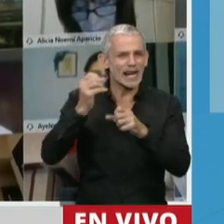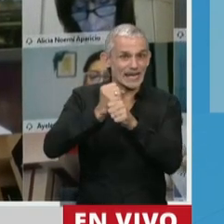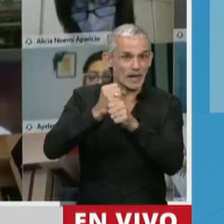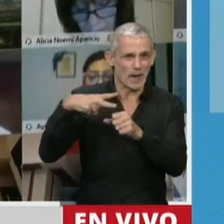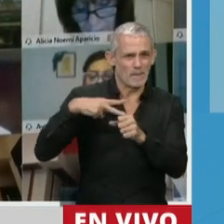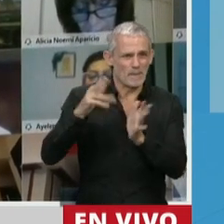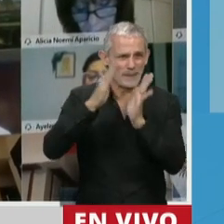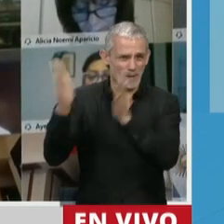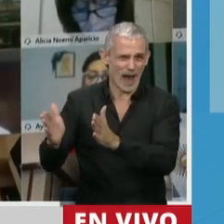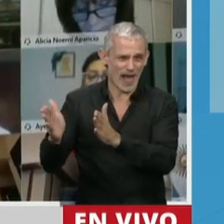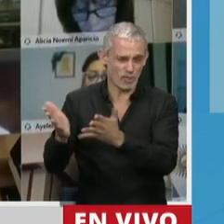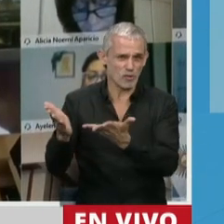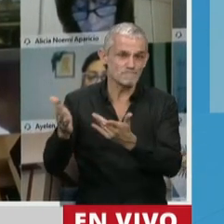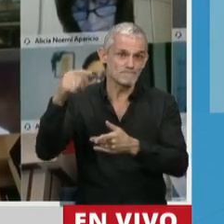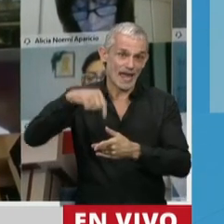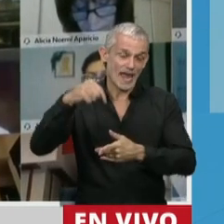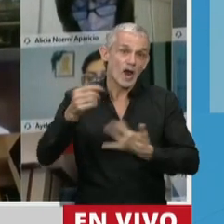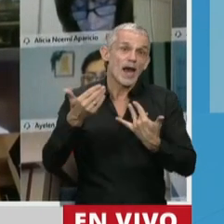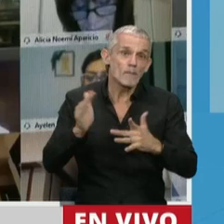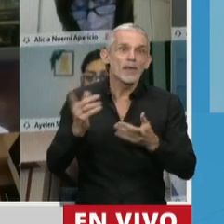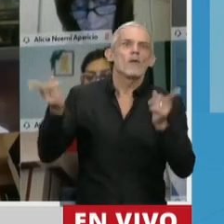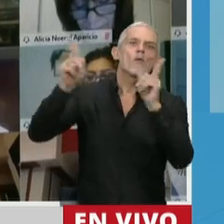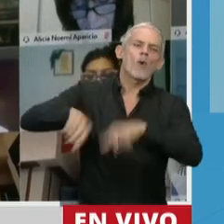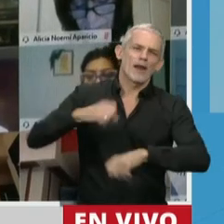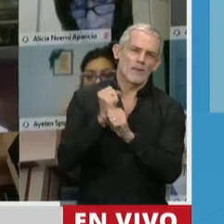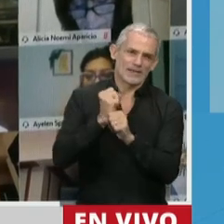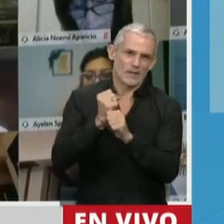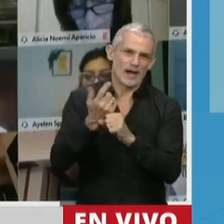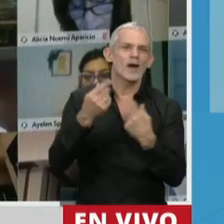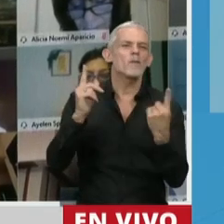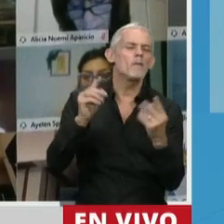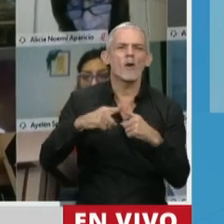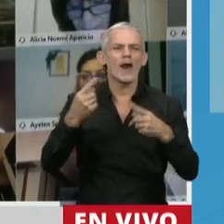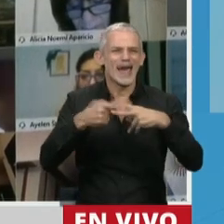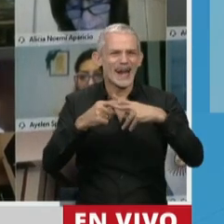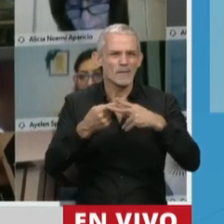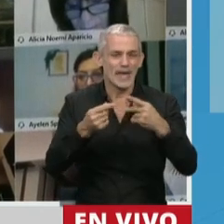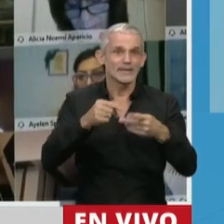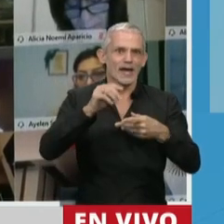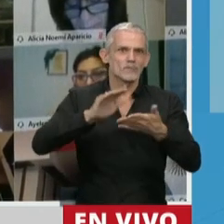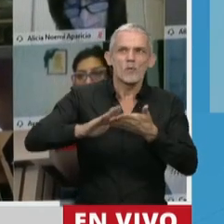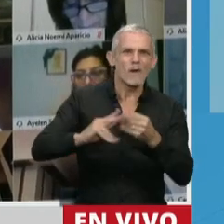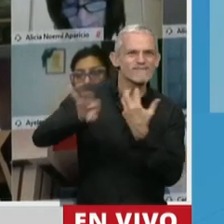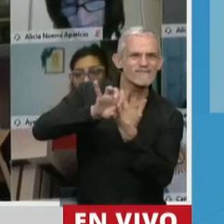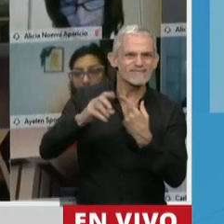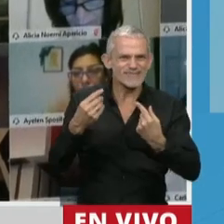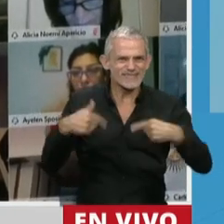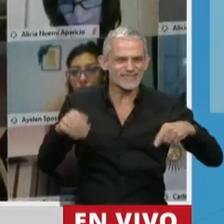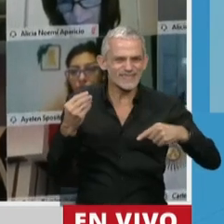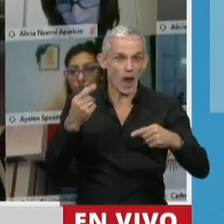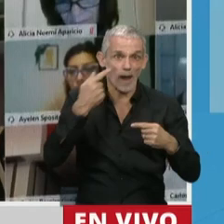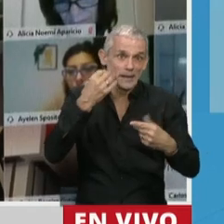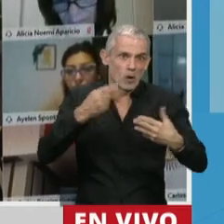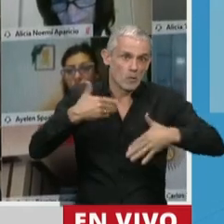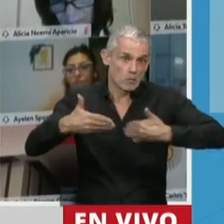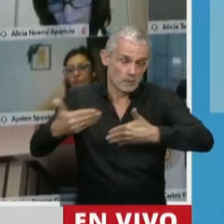el ámbito privado y que ahora pueden retomar las actividades a partir de estas herramientas novedosas, también hay que ver cómo transcurre